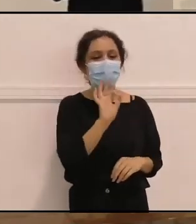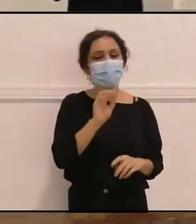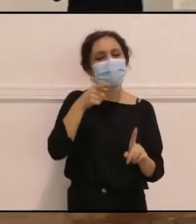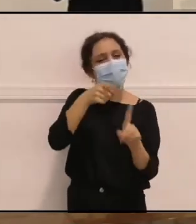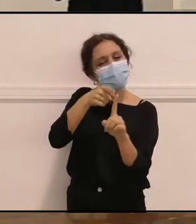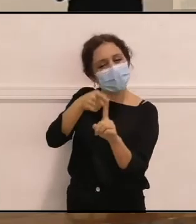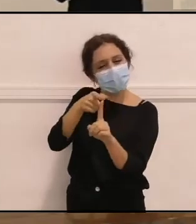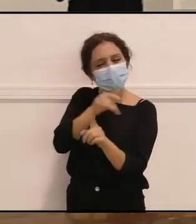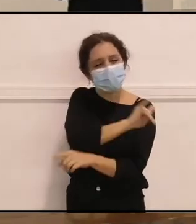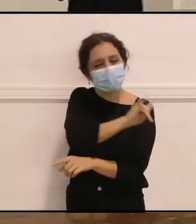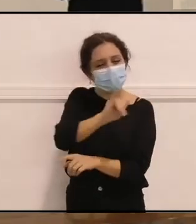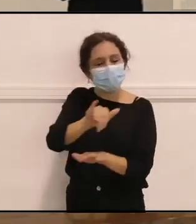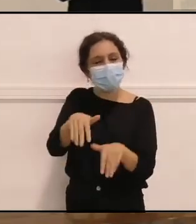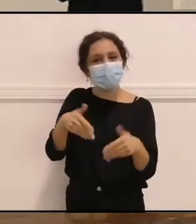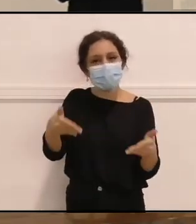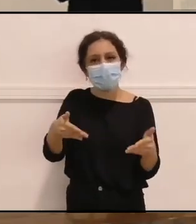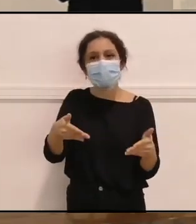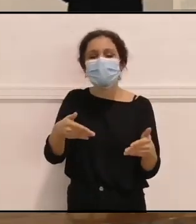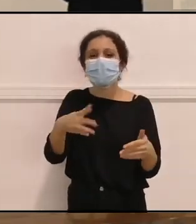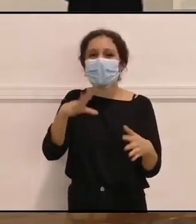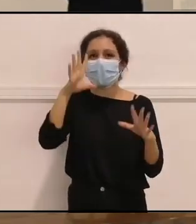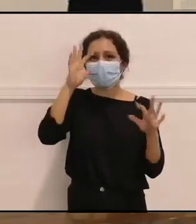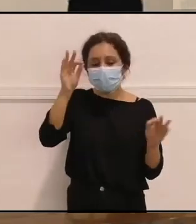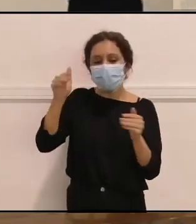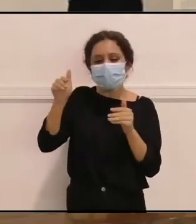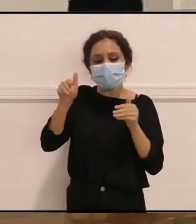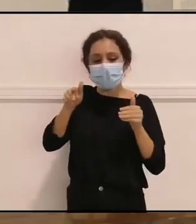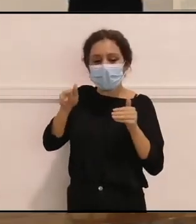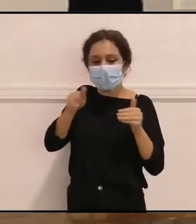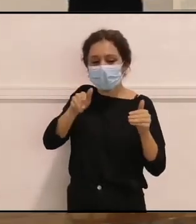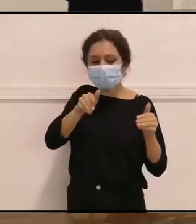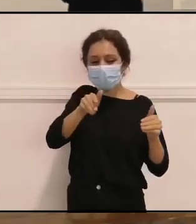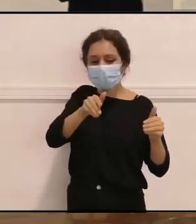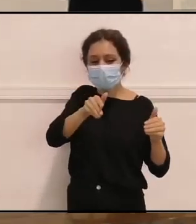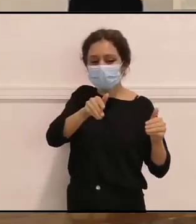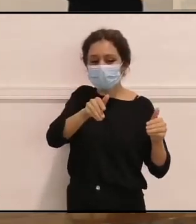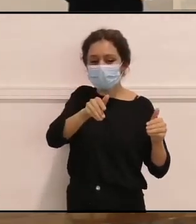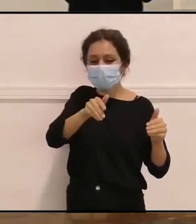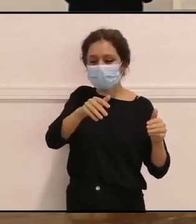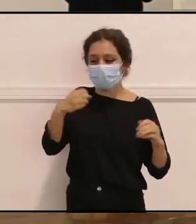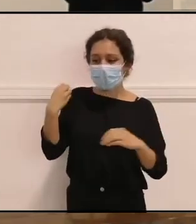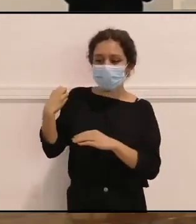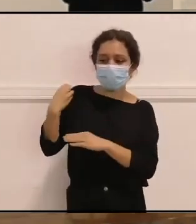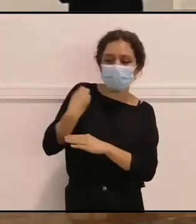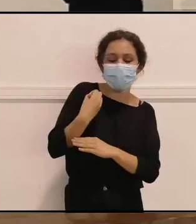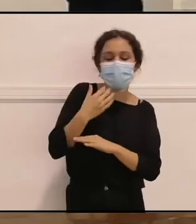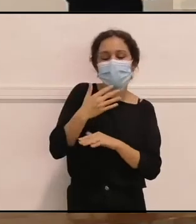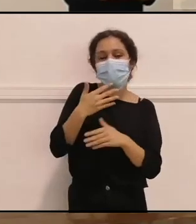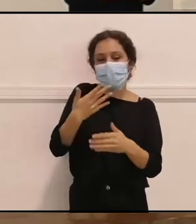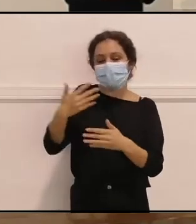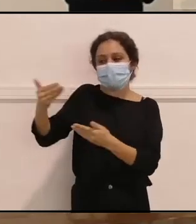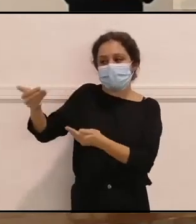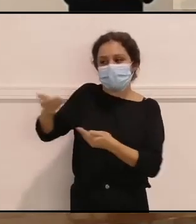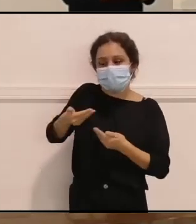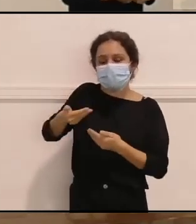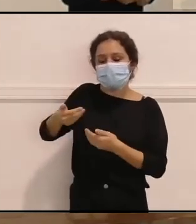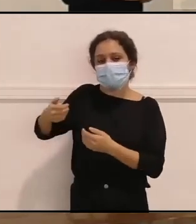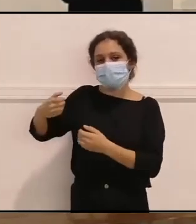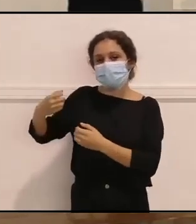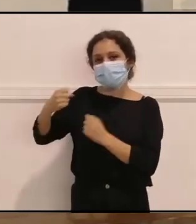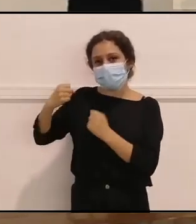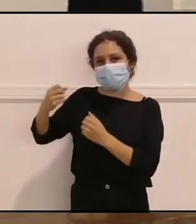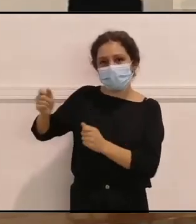tenemos, creo que nos vamos acercando a ese camino de qué es lo que nos arropa, y qué es lo que nos da fuerza en la vida,